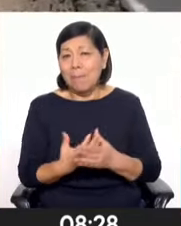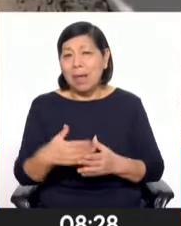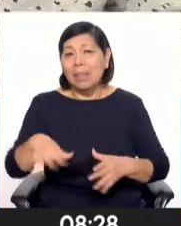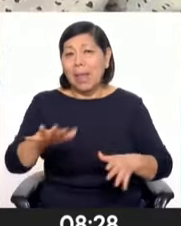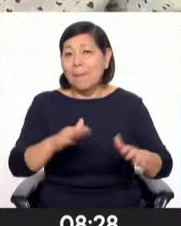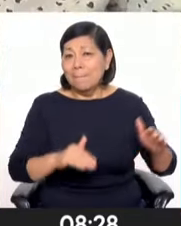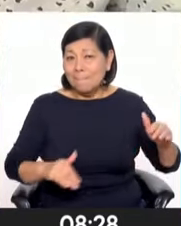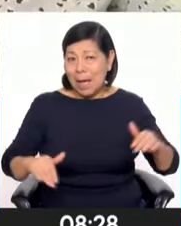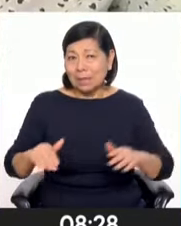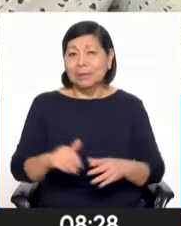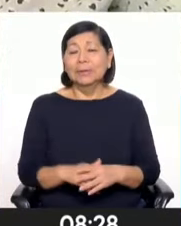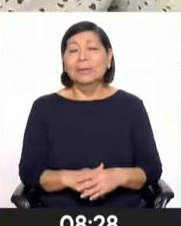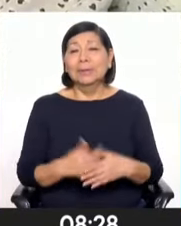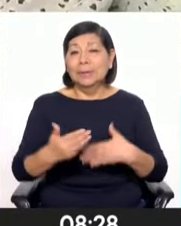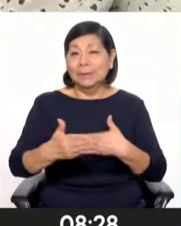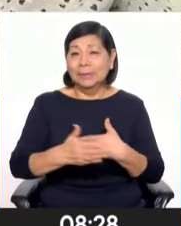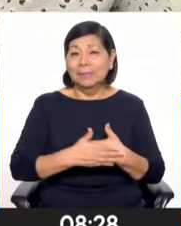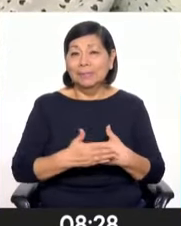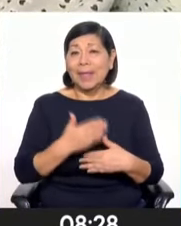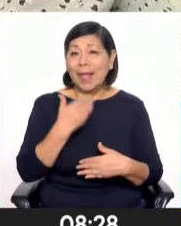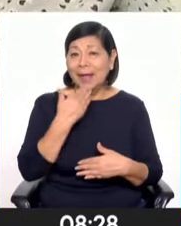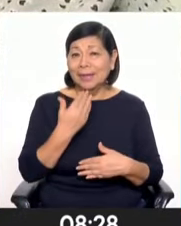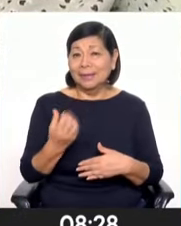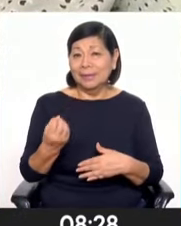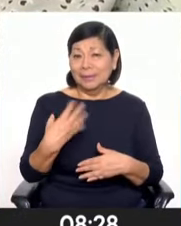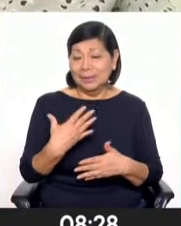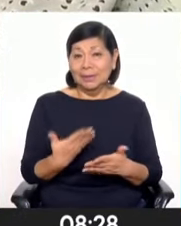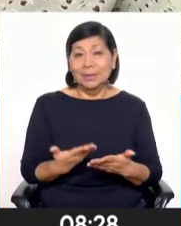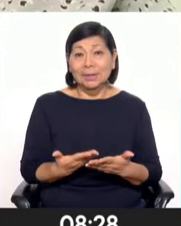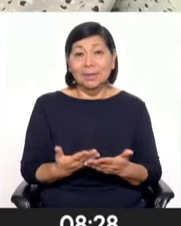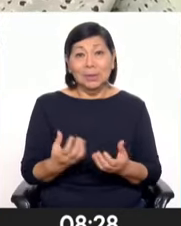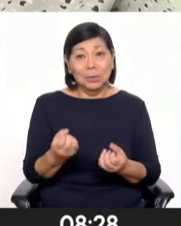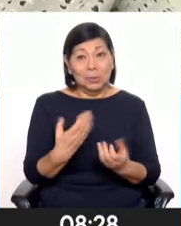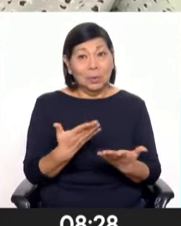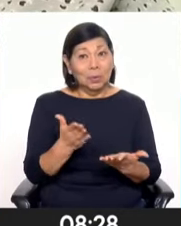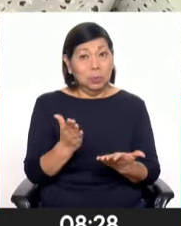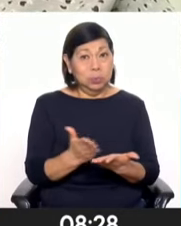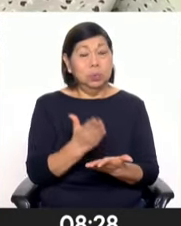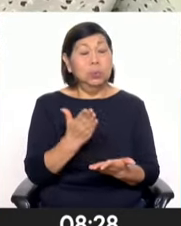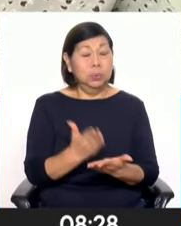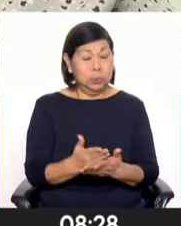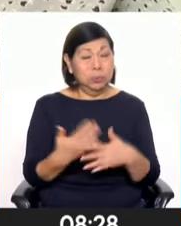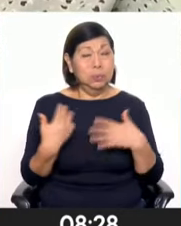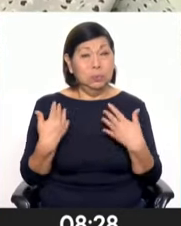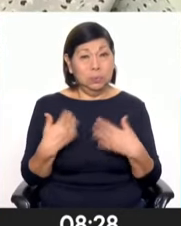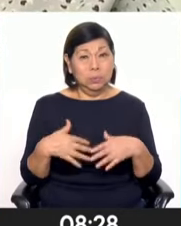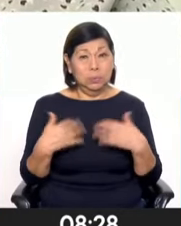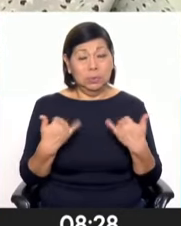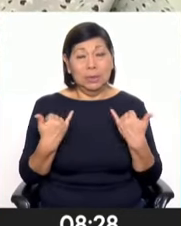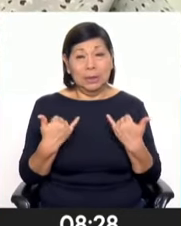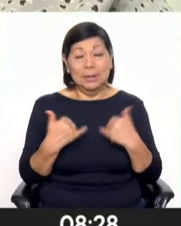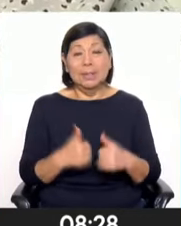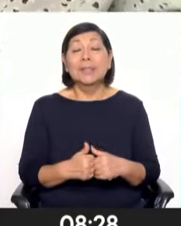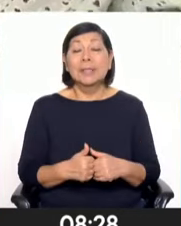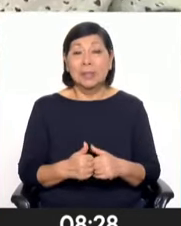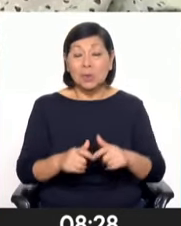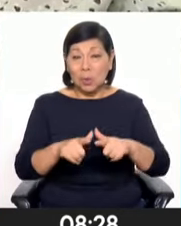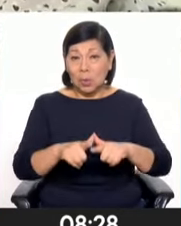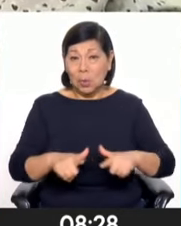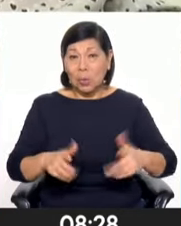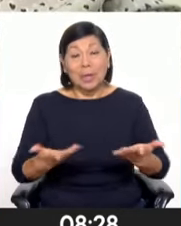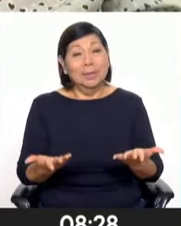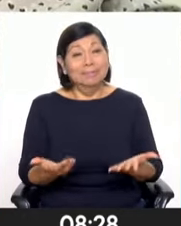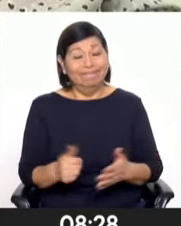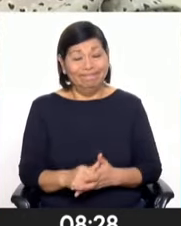Muchas gracias por haber estado con nosotros, por transmitir esta problemática que viene amenazando esta área